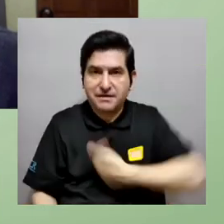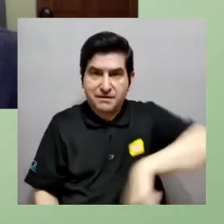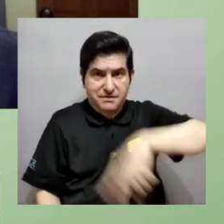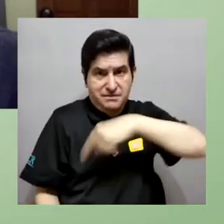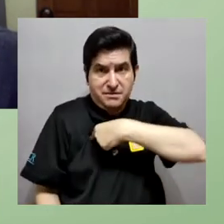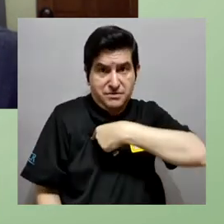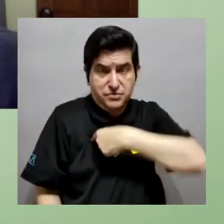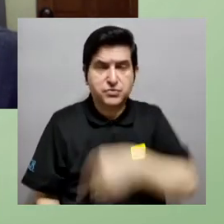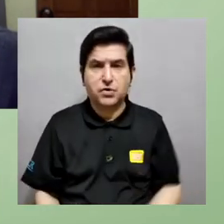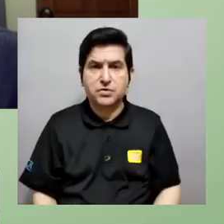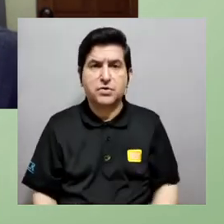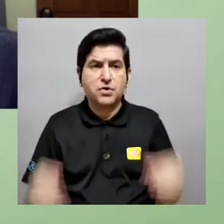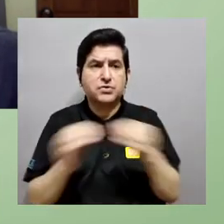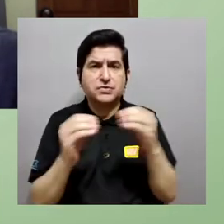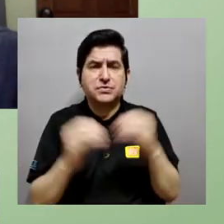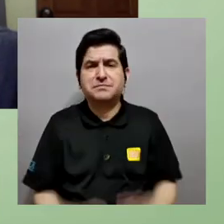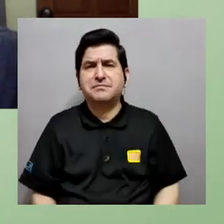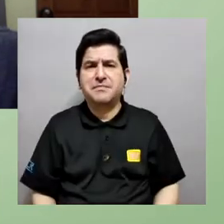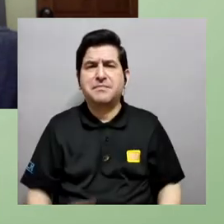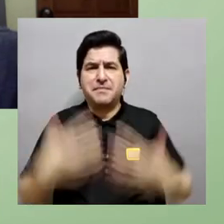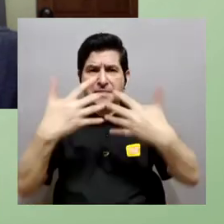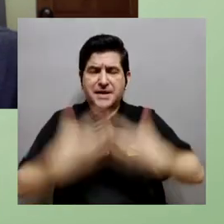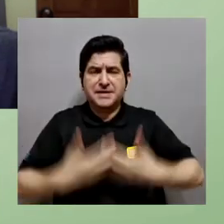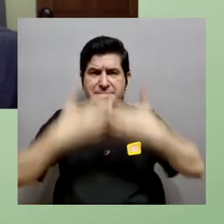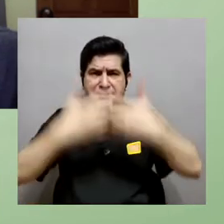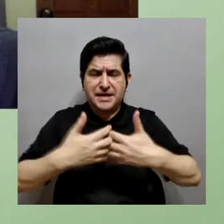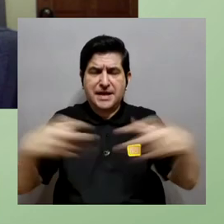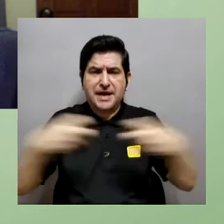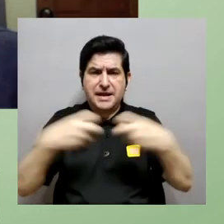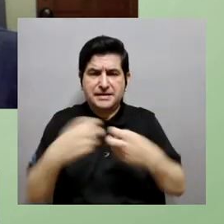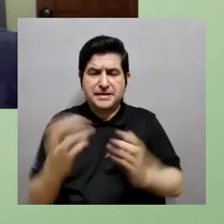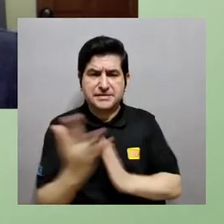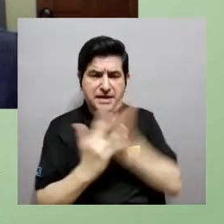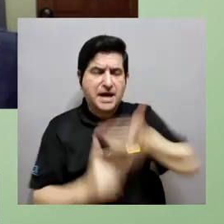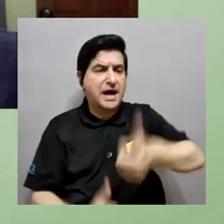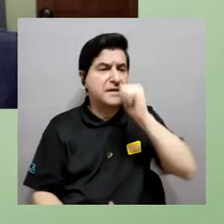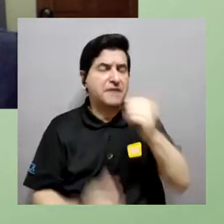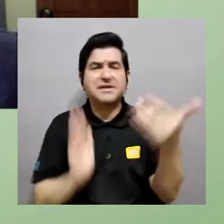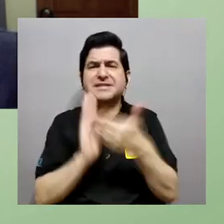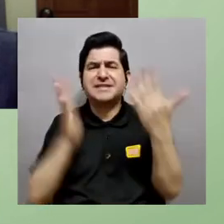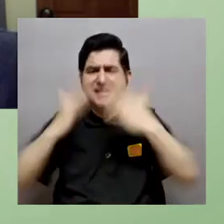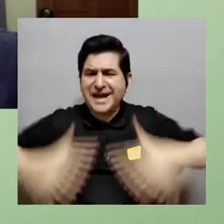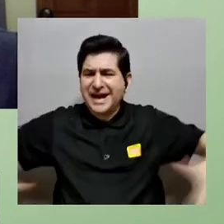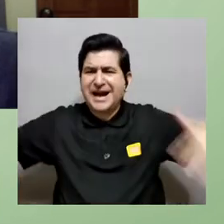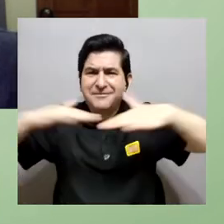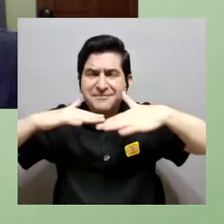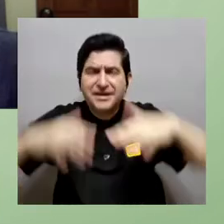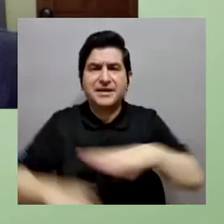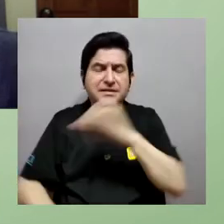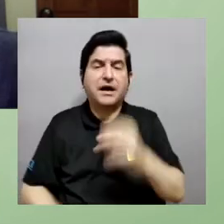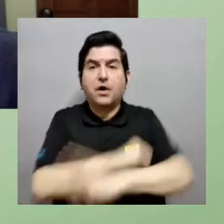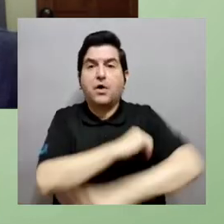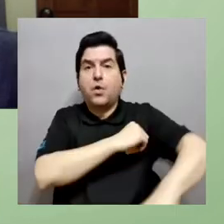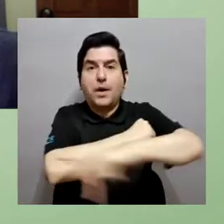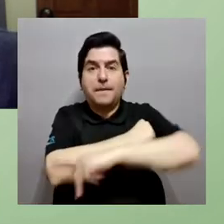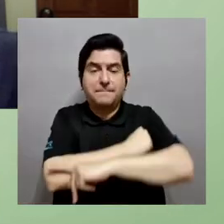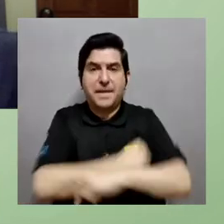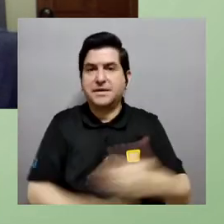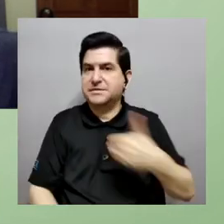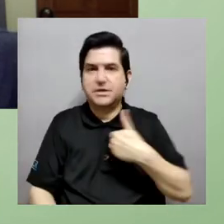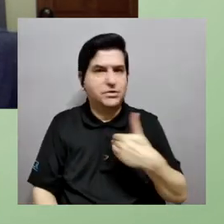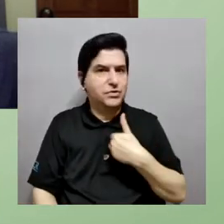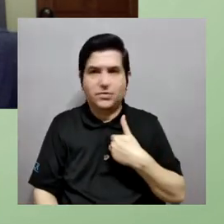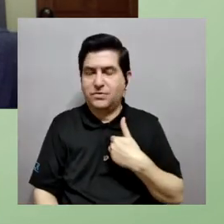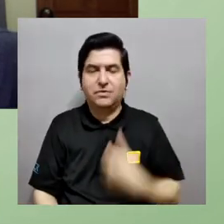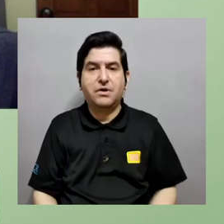contanos qué tan cerca estamos de que en vez de hacer no sé más plantas hidroeléctricas y represar más ríos que son un desastre